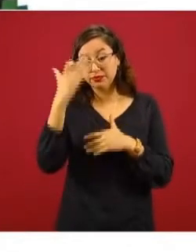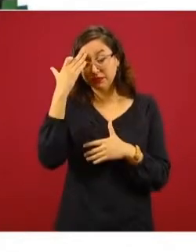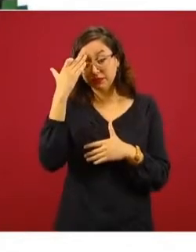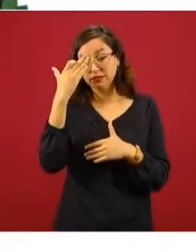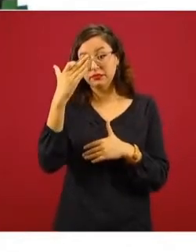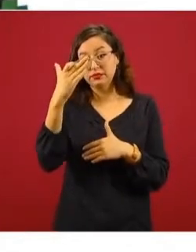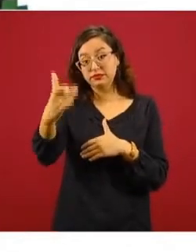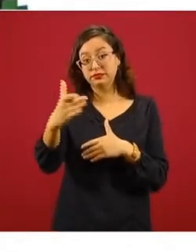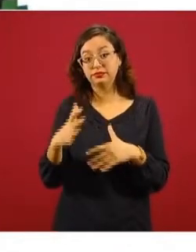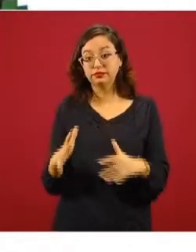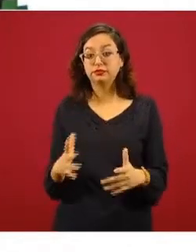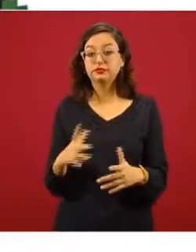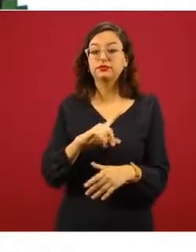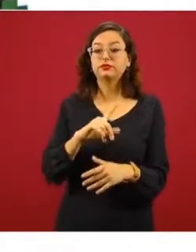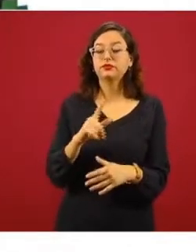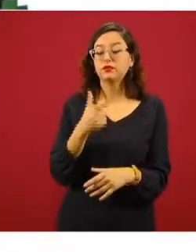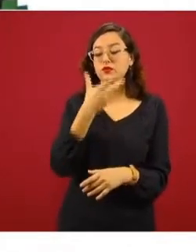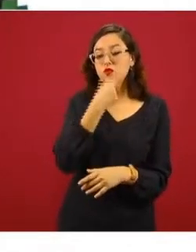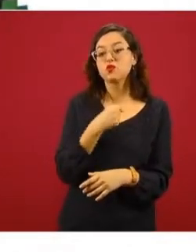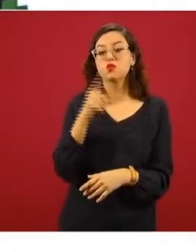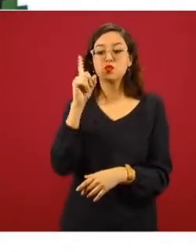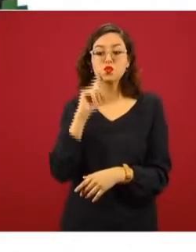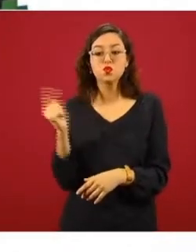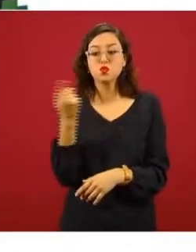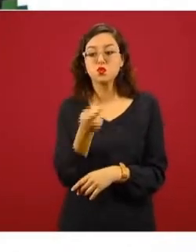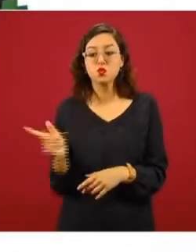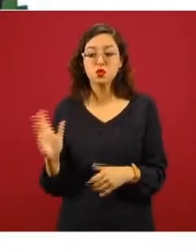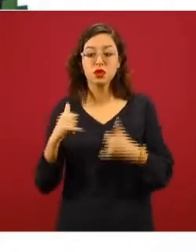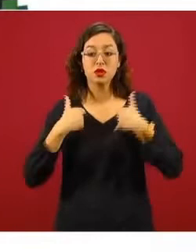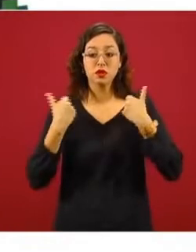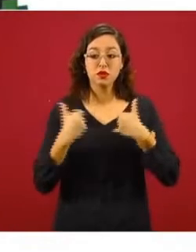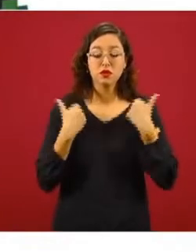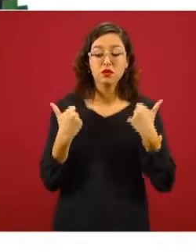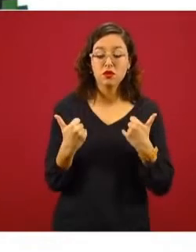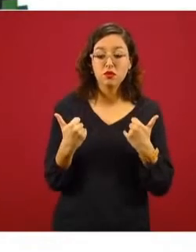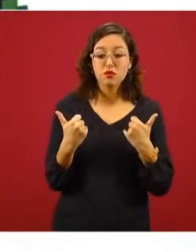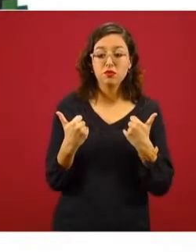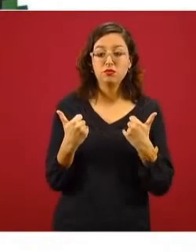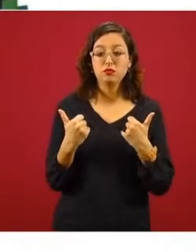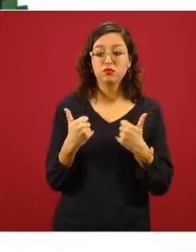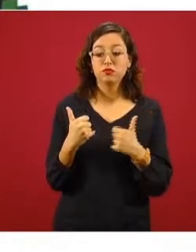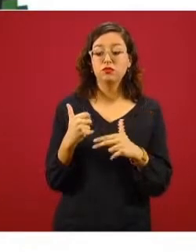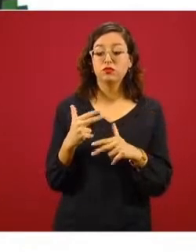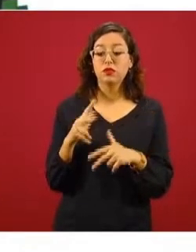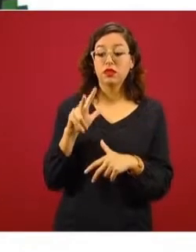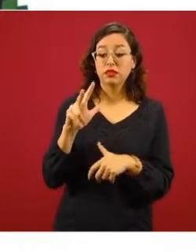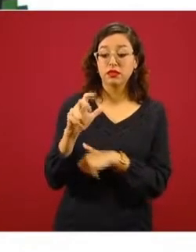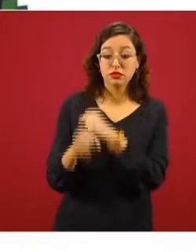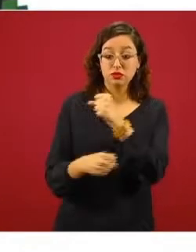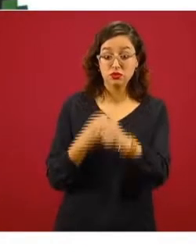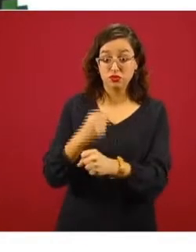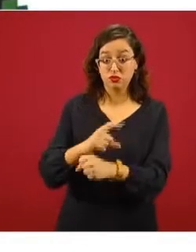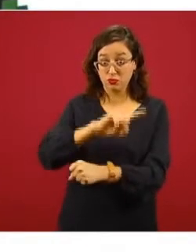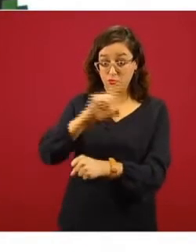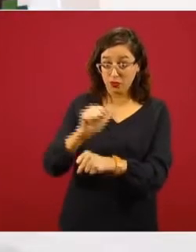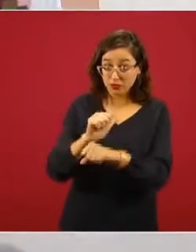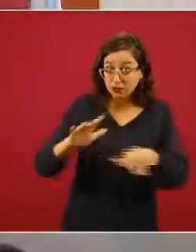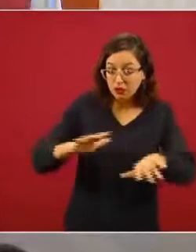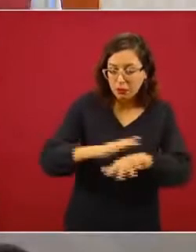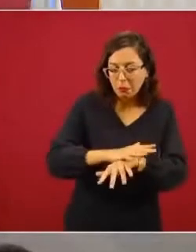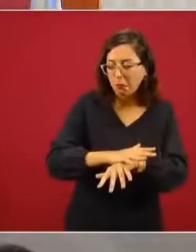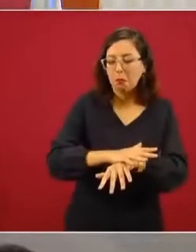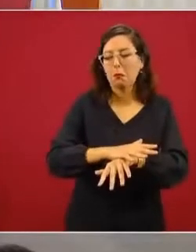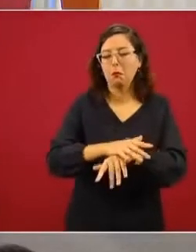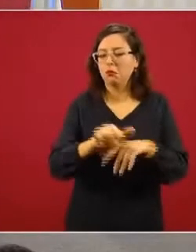en el programa, las adolescentes y los adolescentes lleguen a cumplir la mayoría de edad. Las